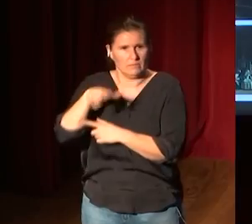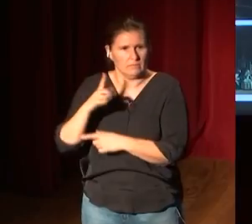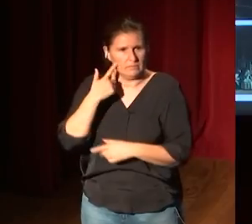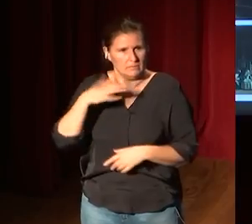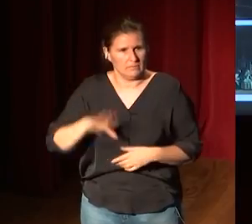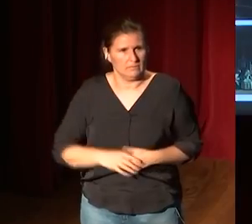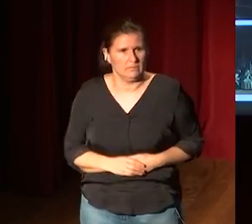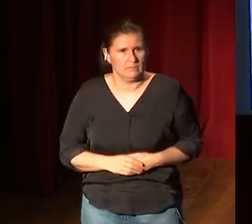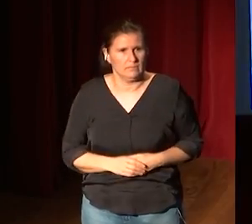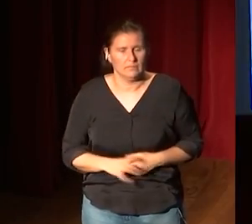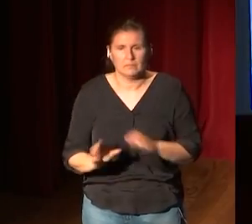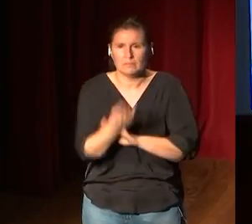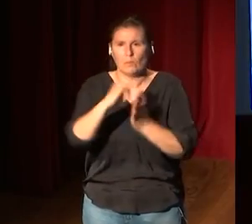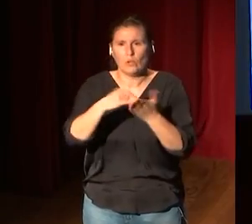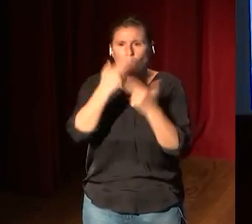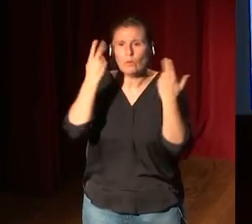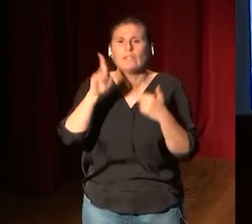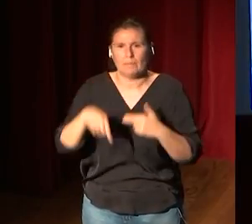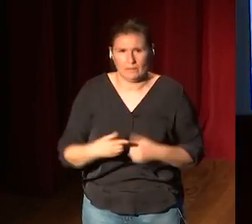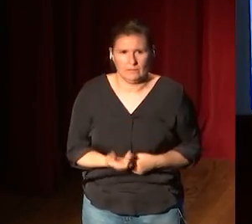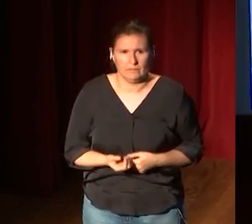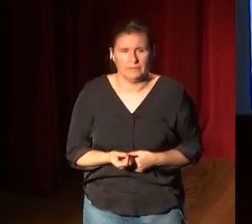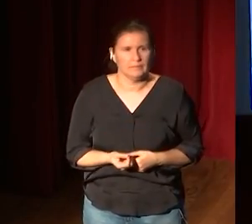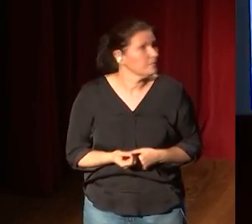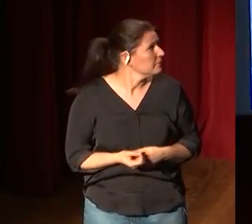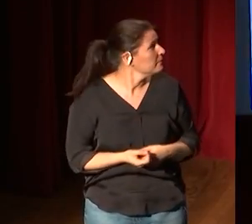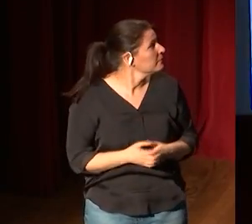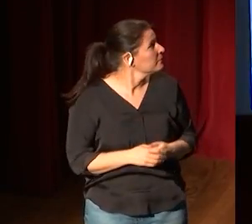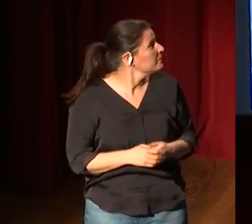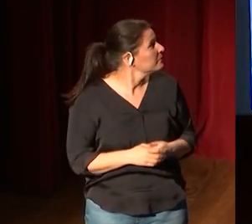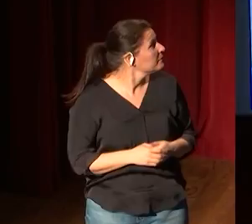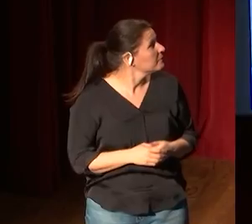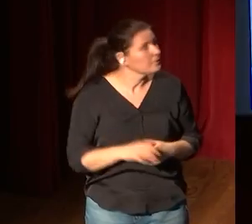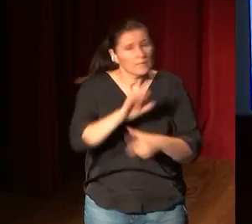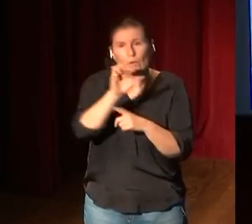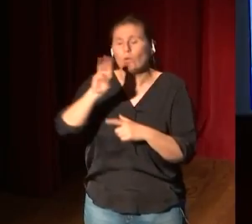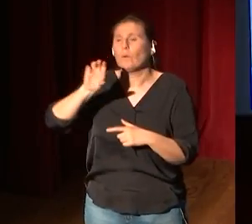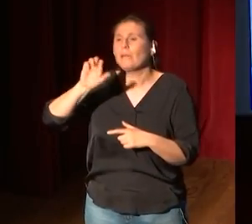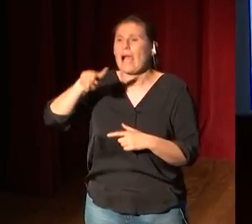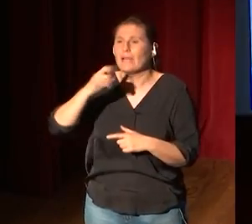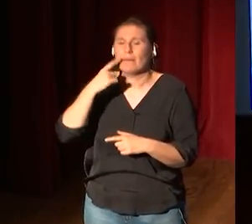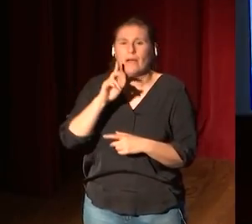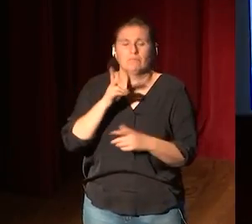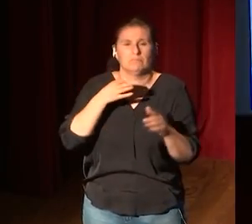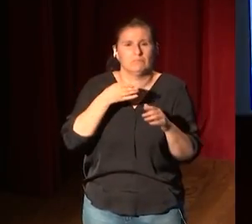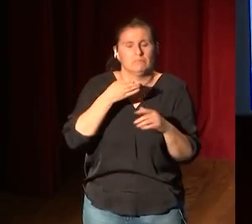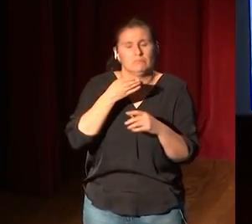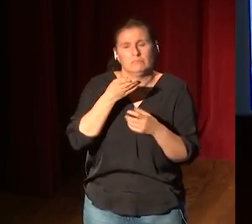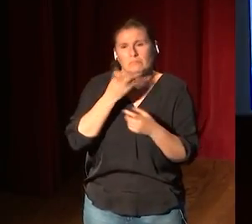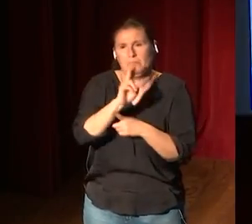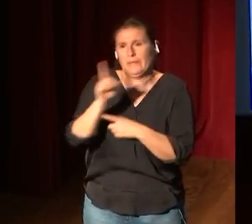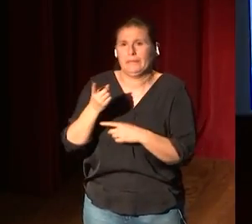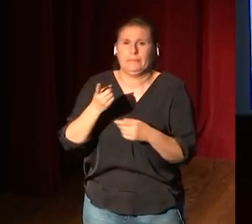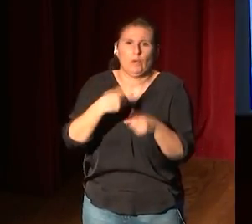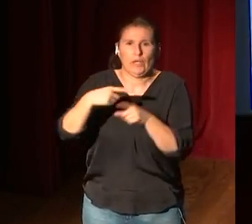también hay proyectos públicos está europeana una web puedes consultar un montón de obras de todos los museos 52 millones de objetos